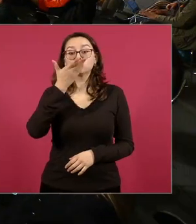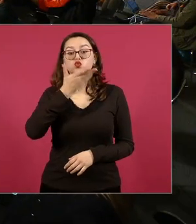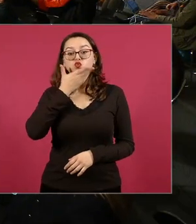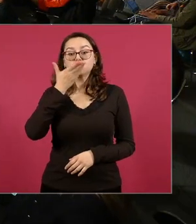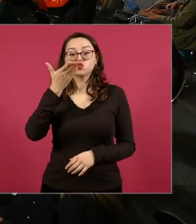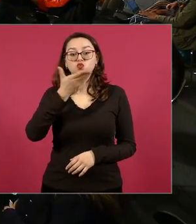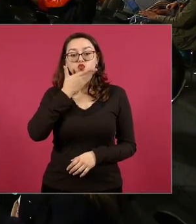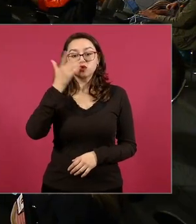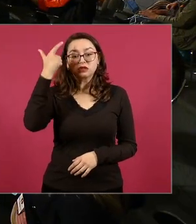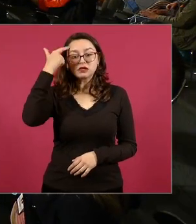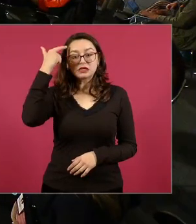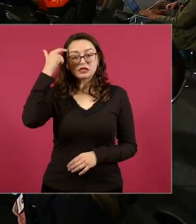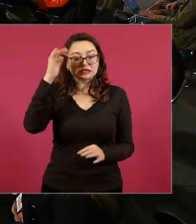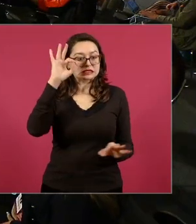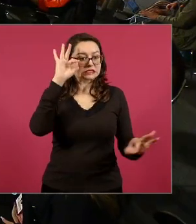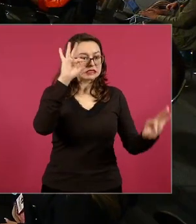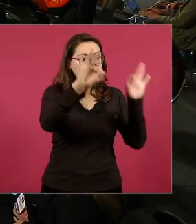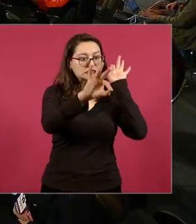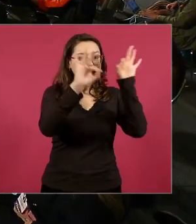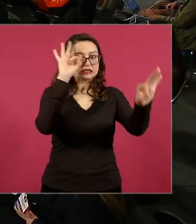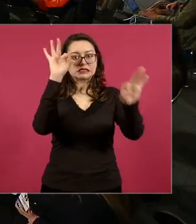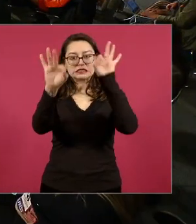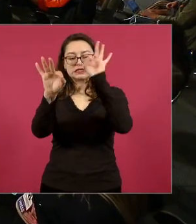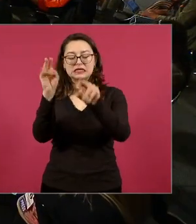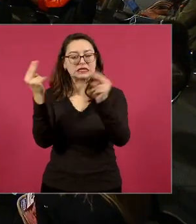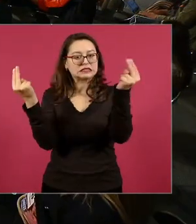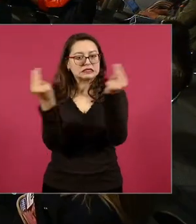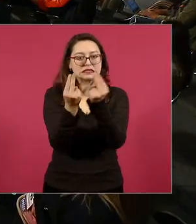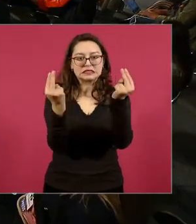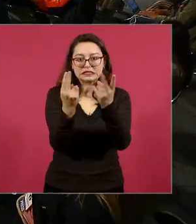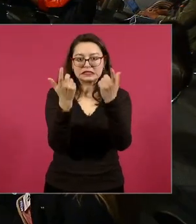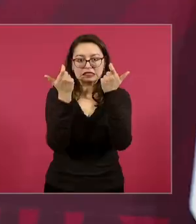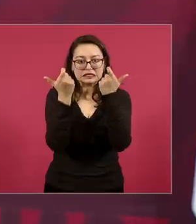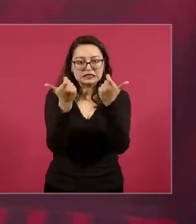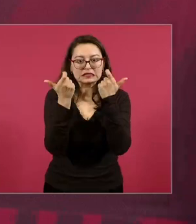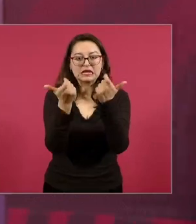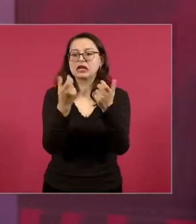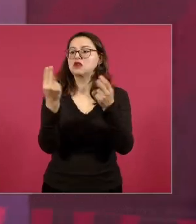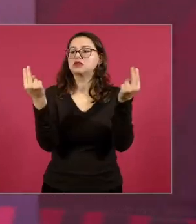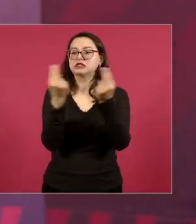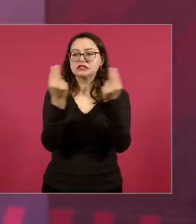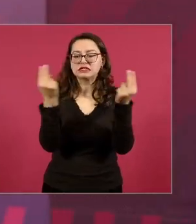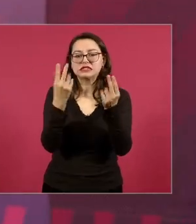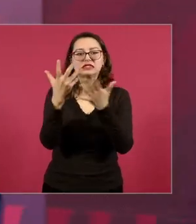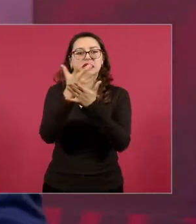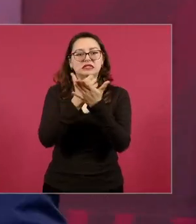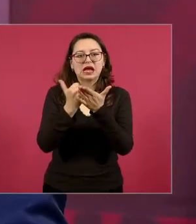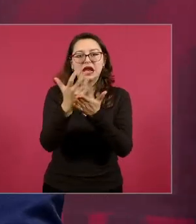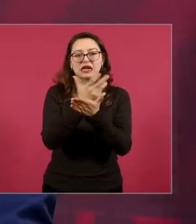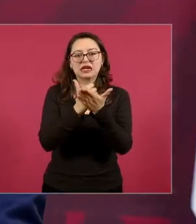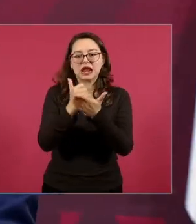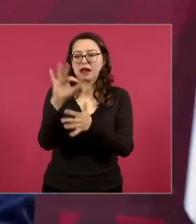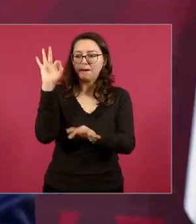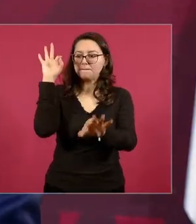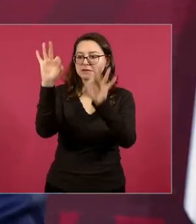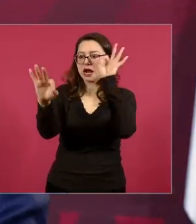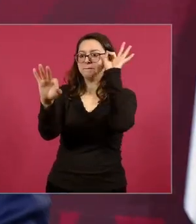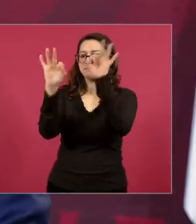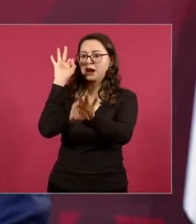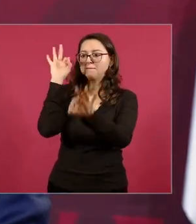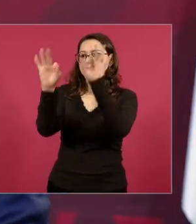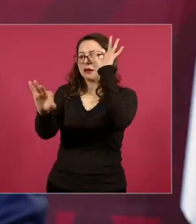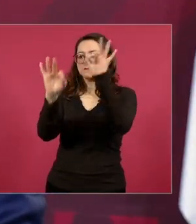como forma de vida le convenía eso a la oligarquía